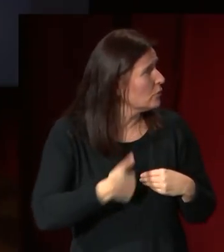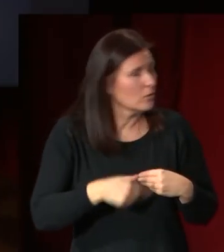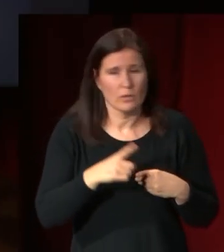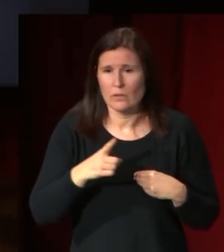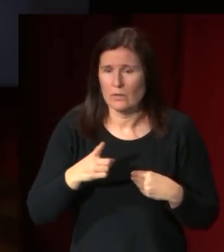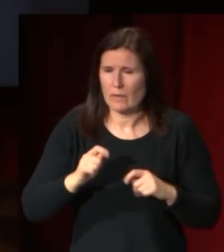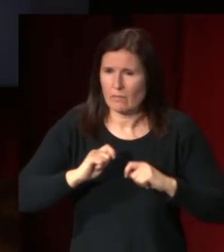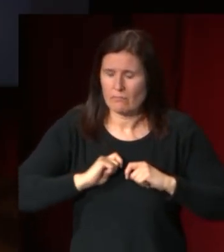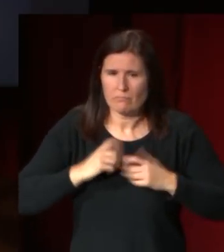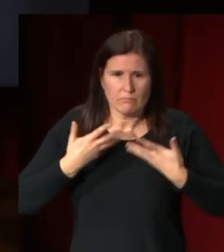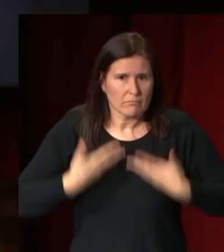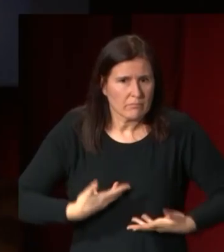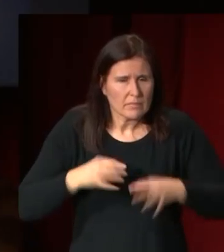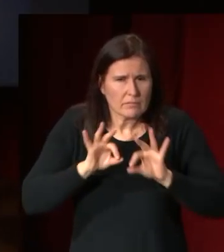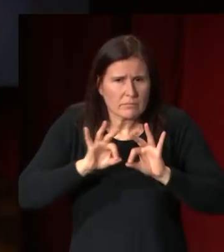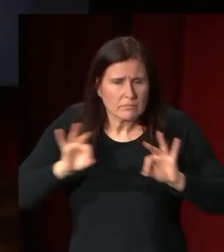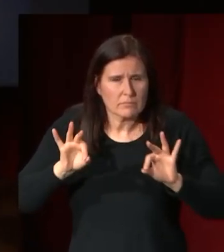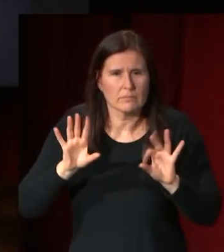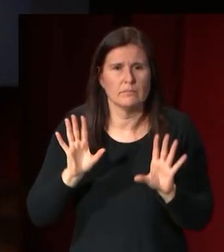sereno tan delicado que